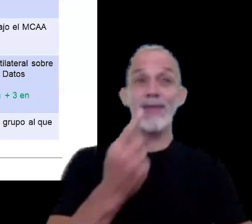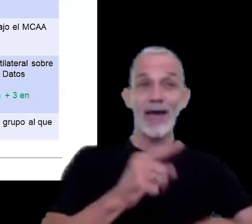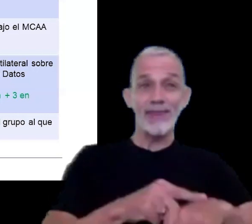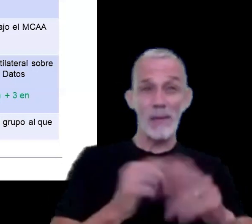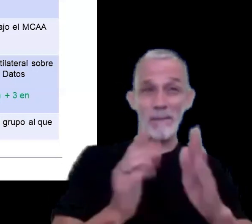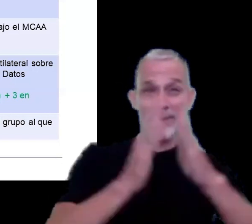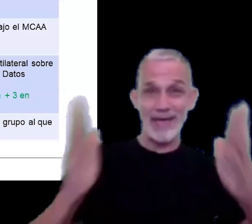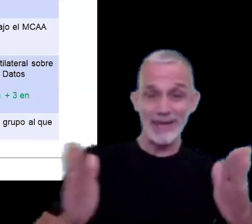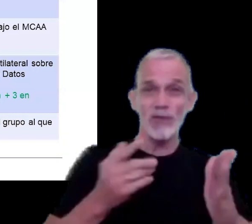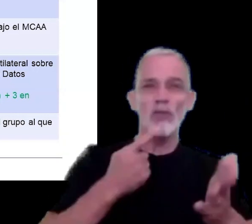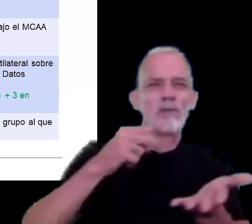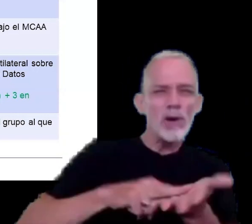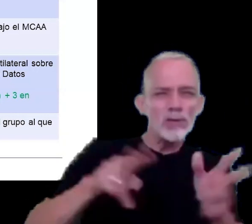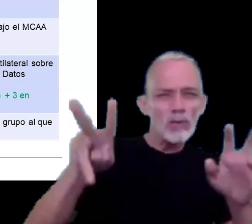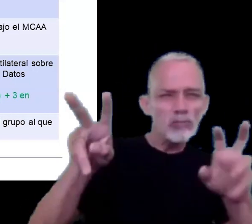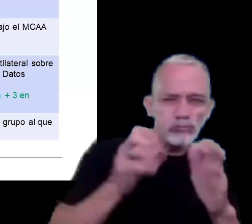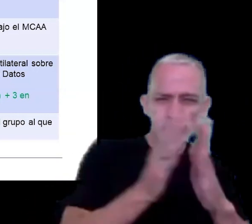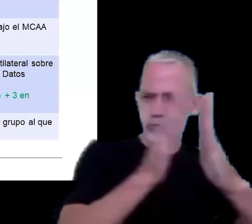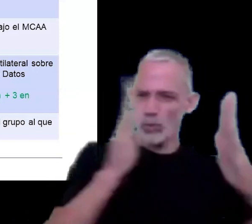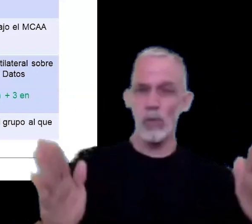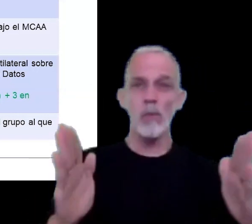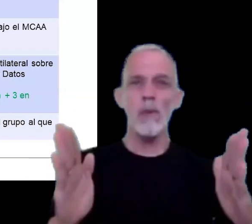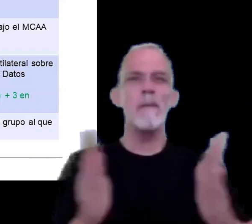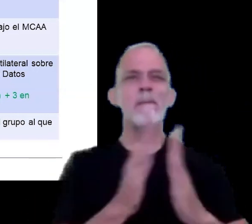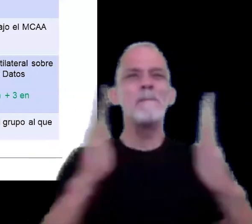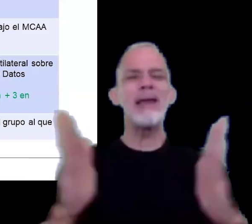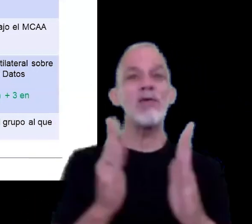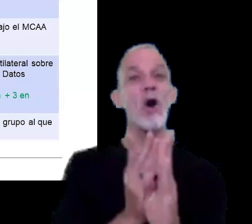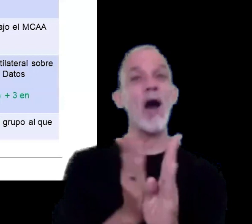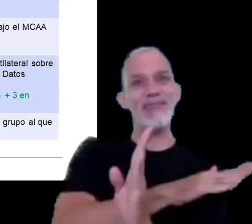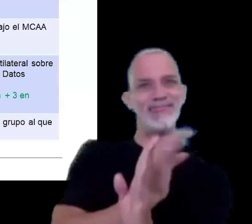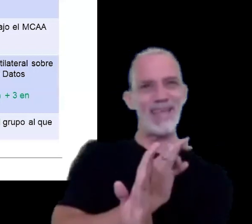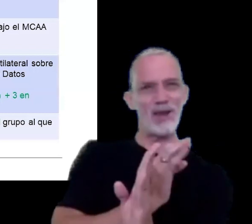correspondientes al periodo fiscal anterior